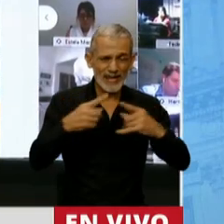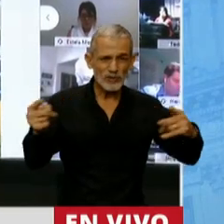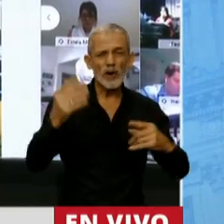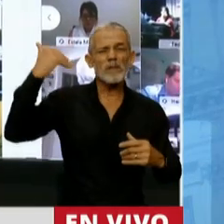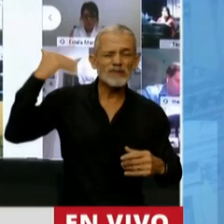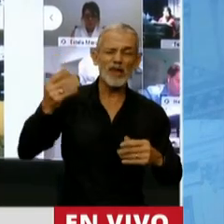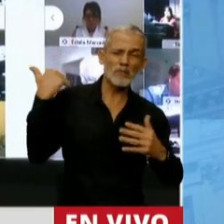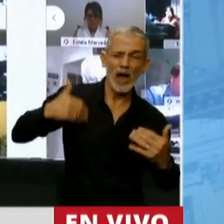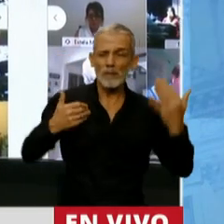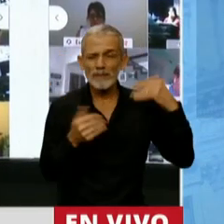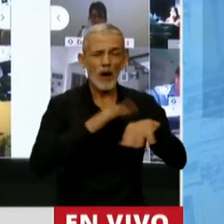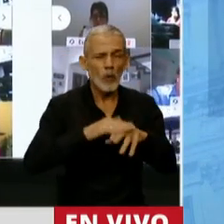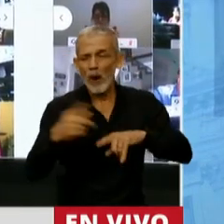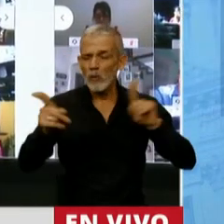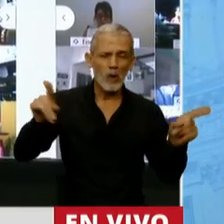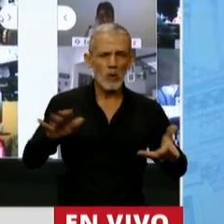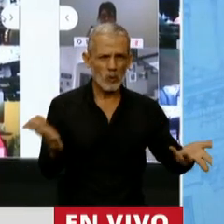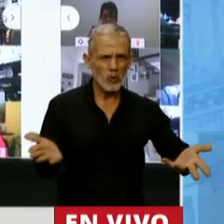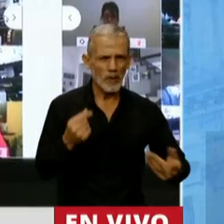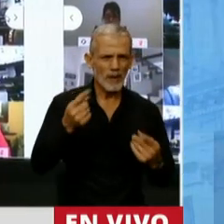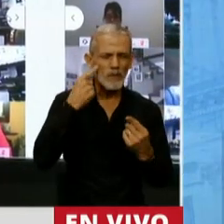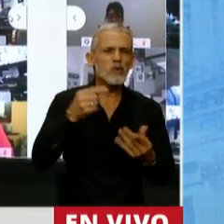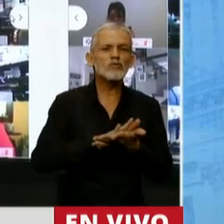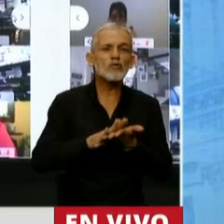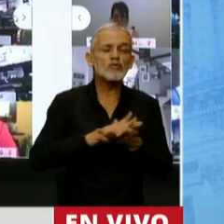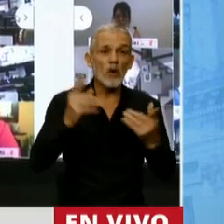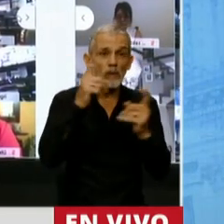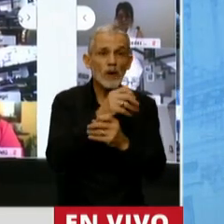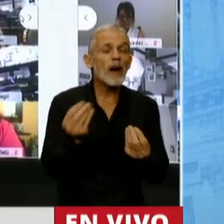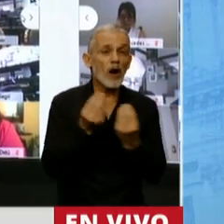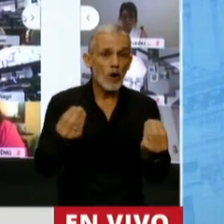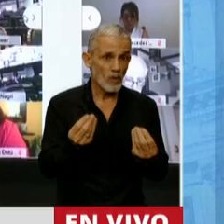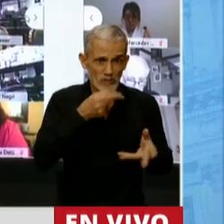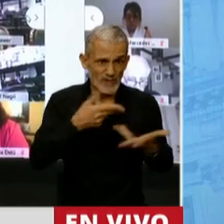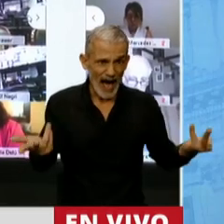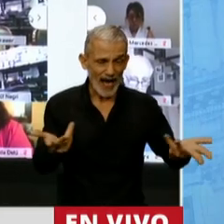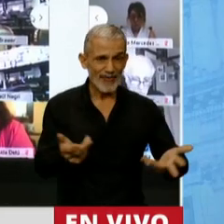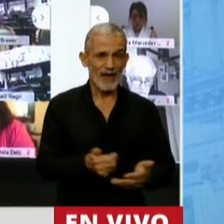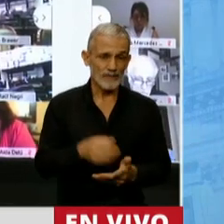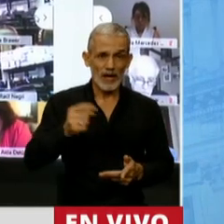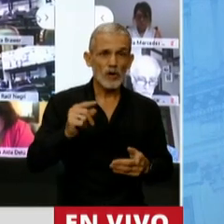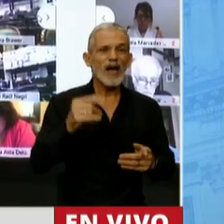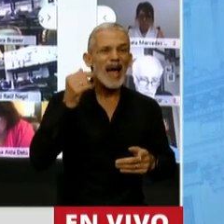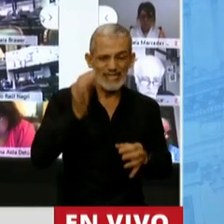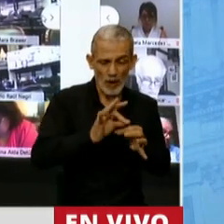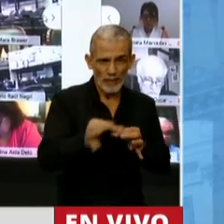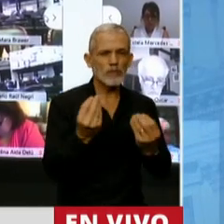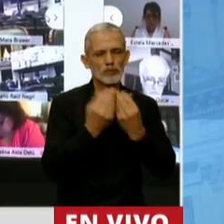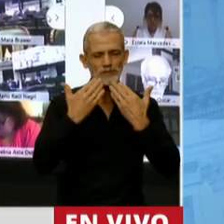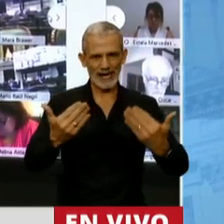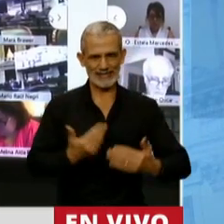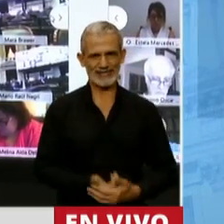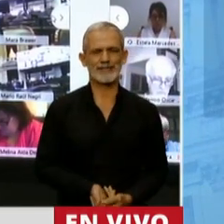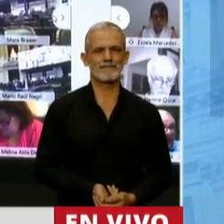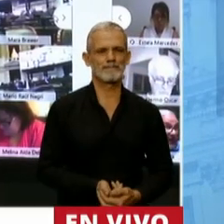pasadas y evitándonos ver cómo resolvemos los problemas que hoy están a la vuelta de la esquina. Muchas gracias,